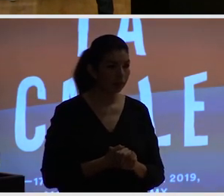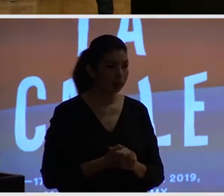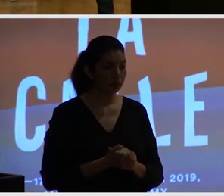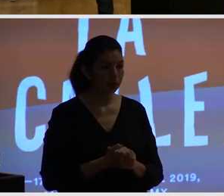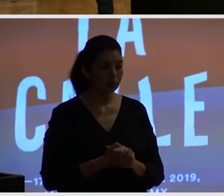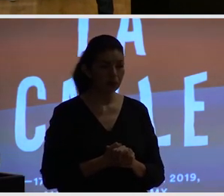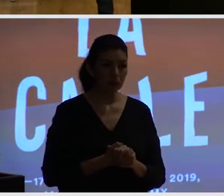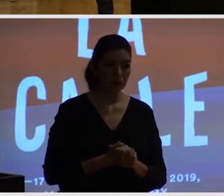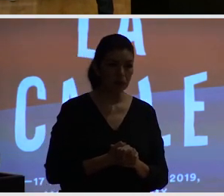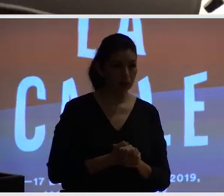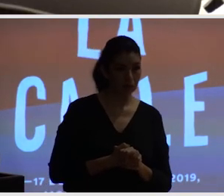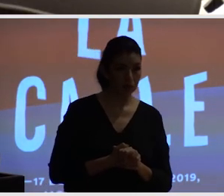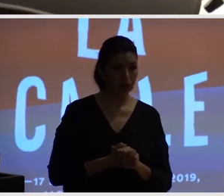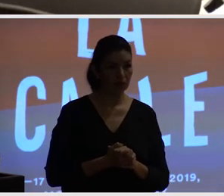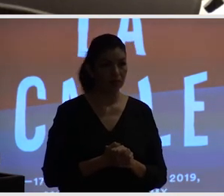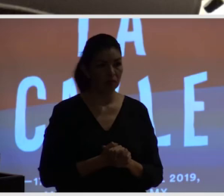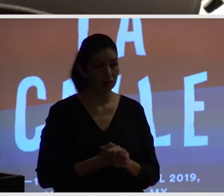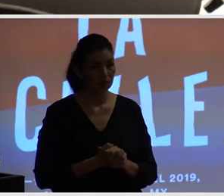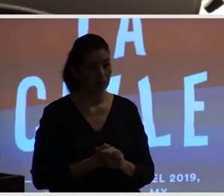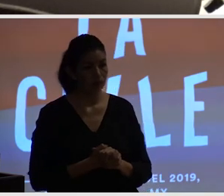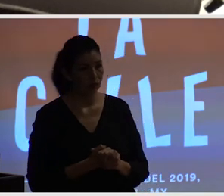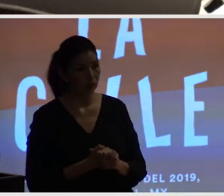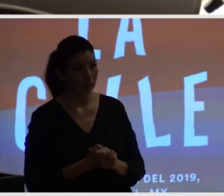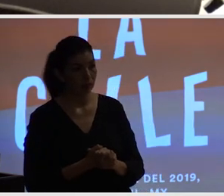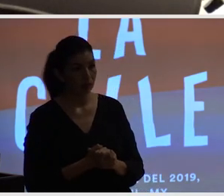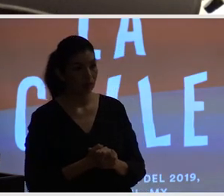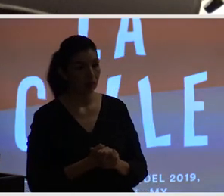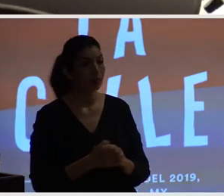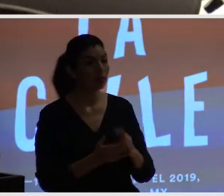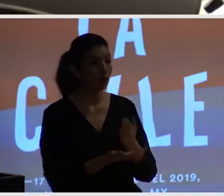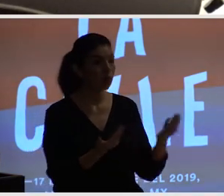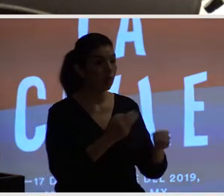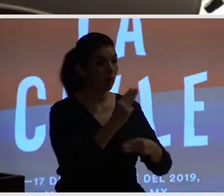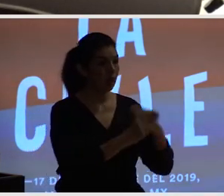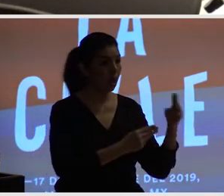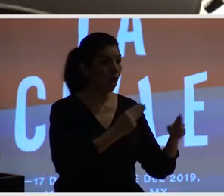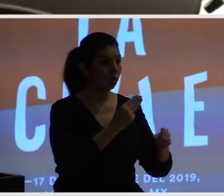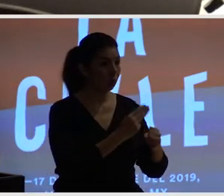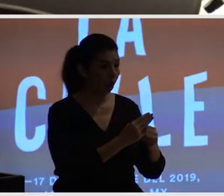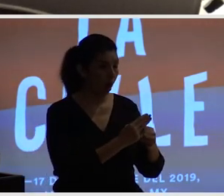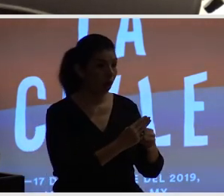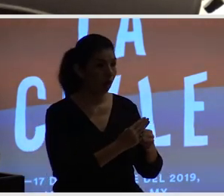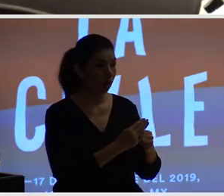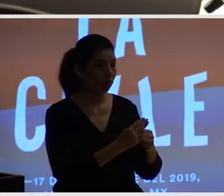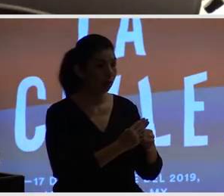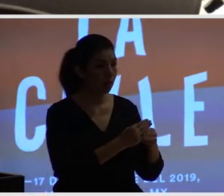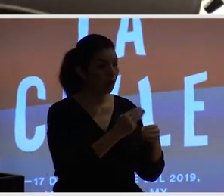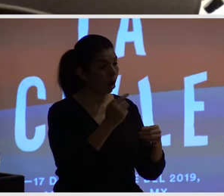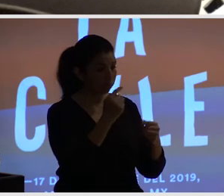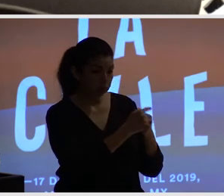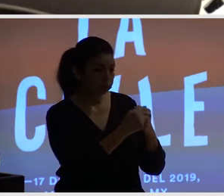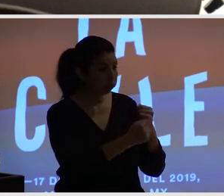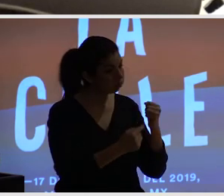bueno tienen experiencia en muchas ciudades del mundo acá en México yo quería si nos puedes compartir la experiencia de otras